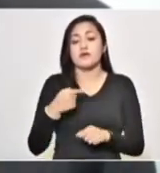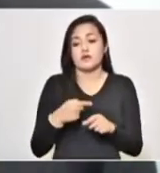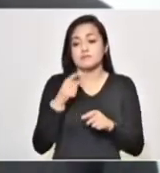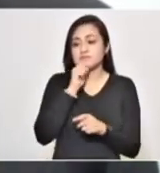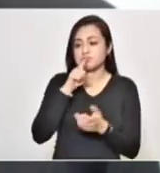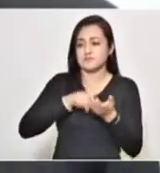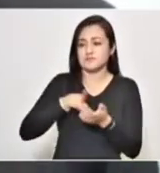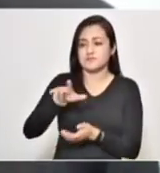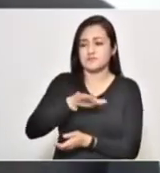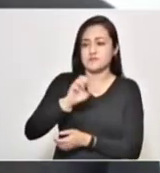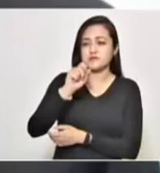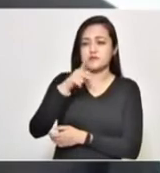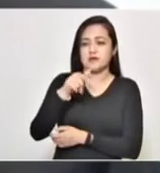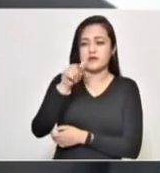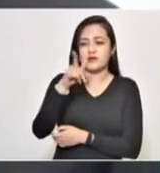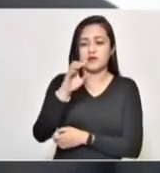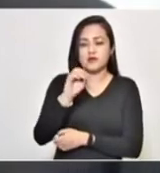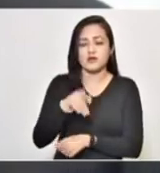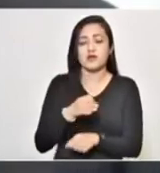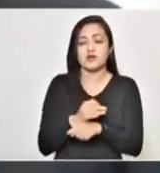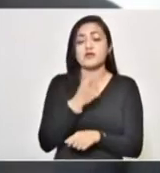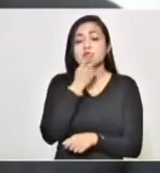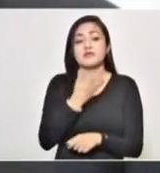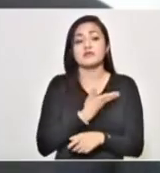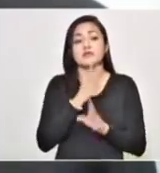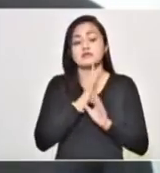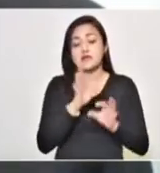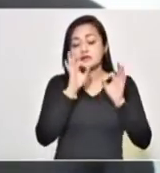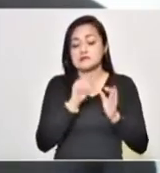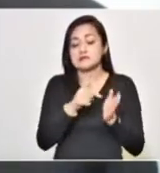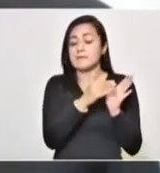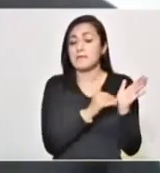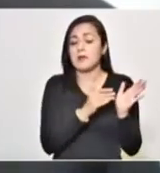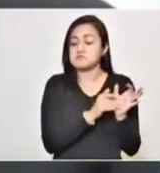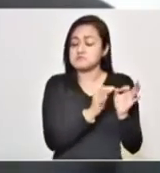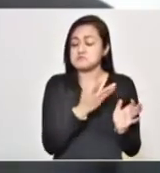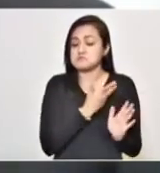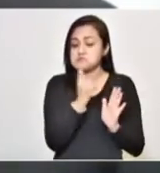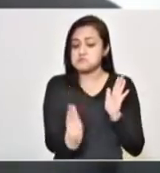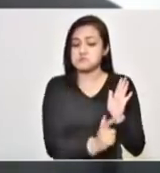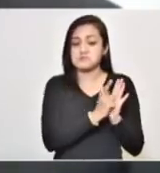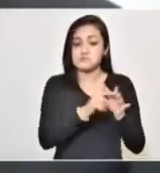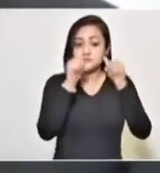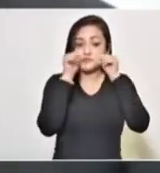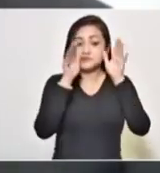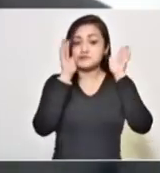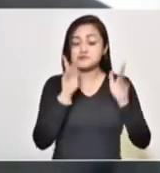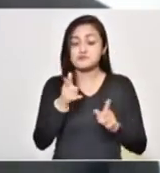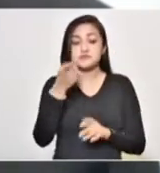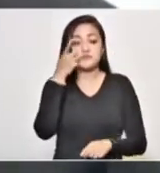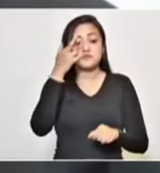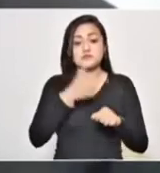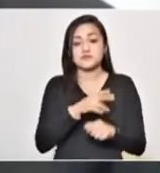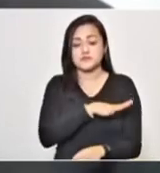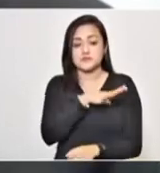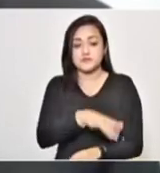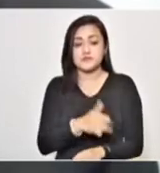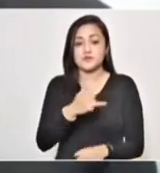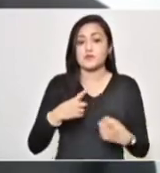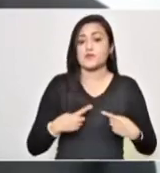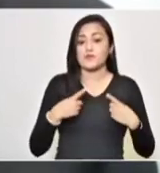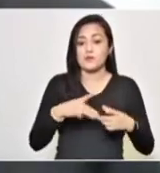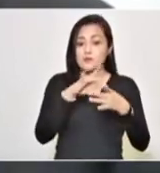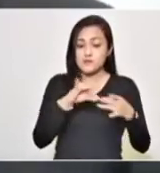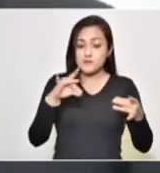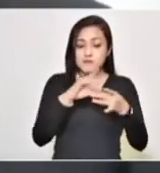Pablo Xochimewacán los cuales cumplen con los requisitos establecidos en la ley. fueron atendidos en la dirección general y se les